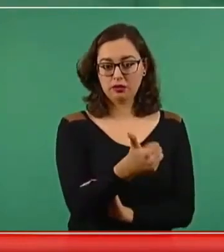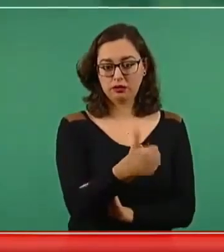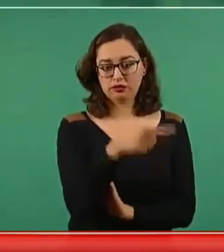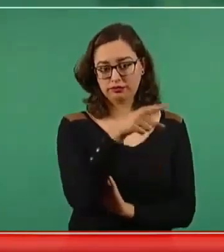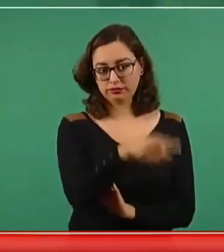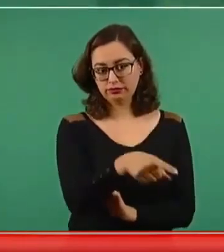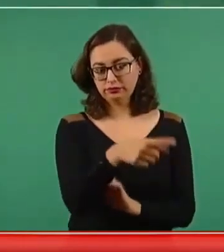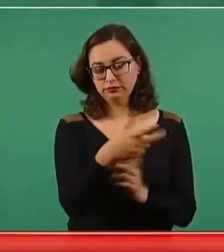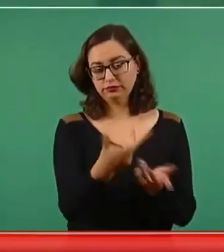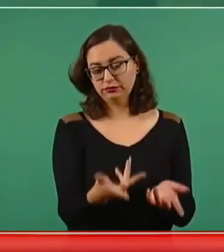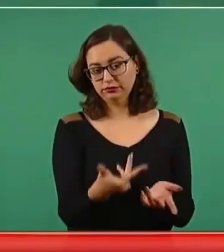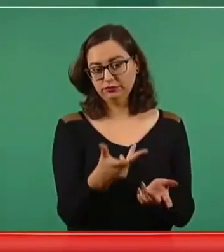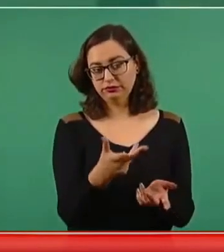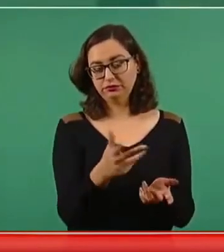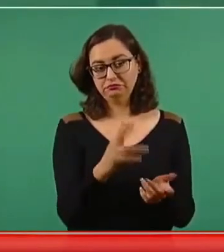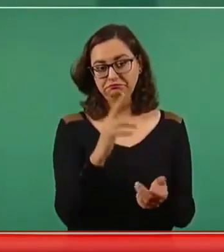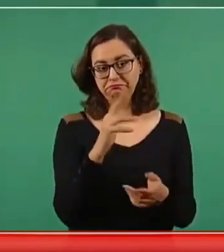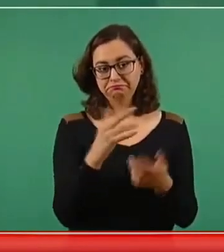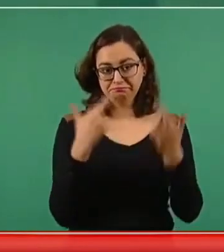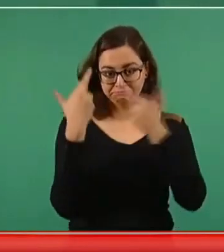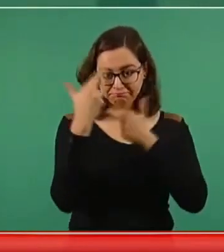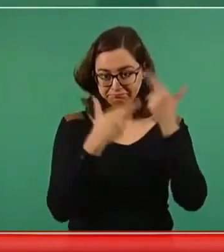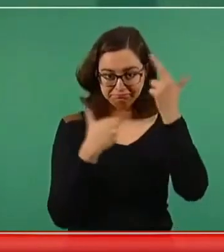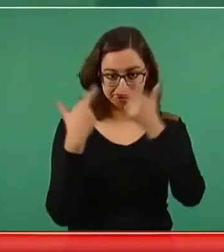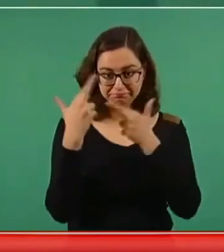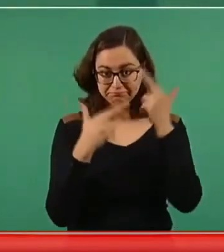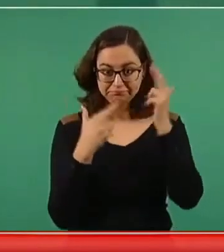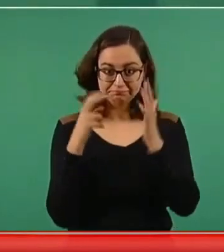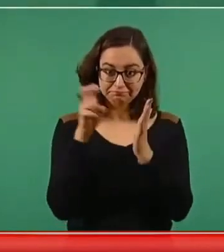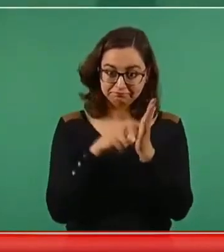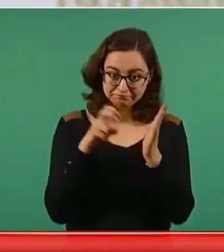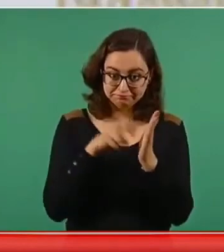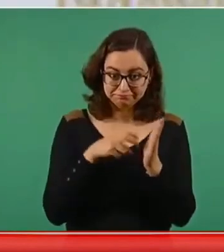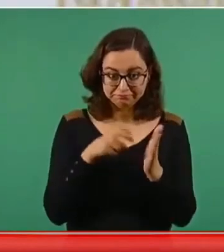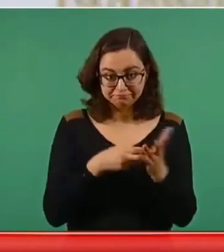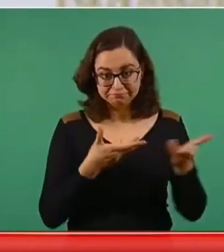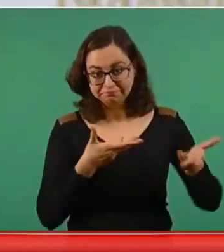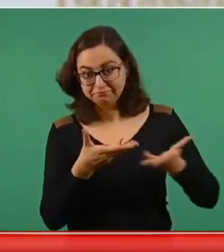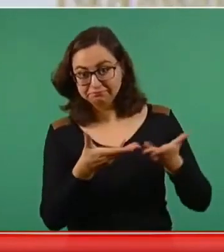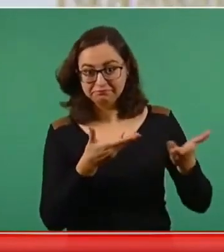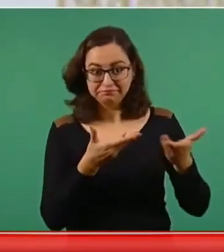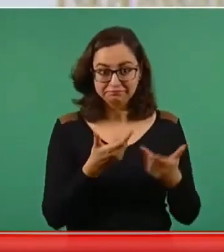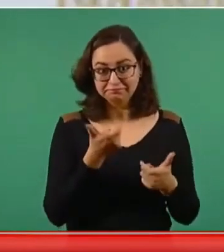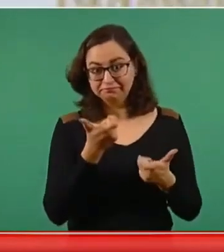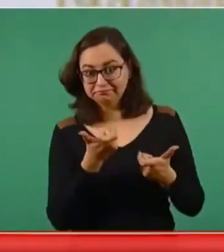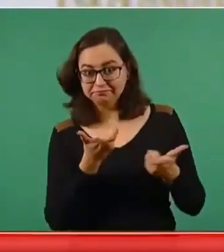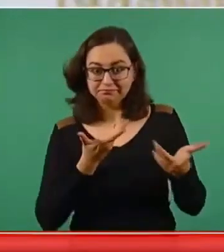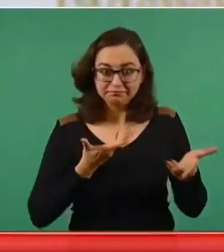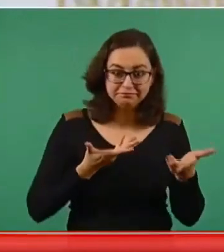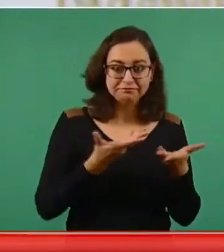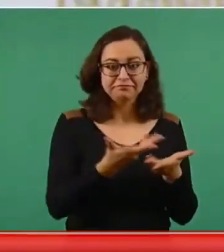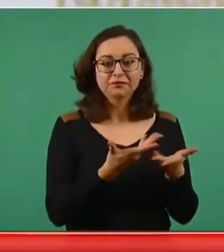ahí siempre hay un regateo que la editorial